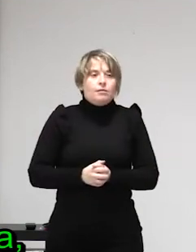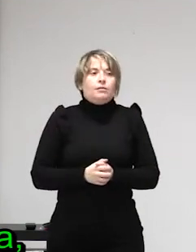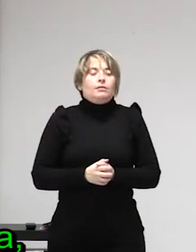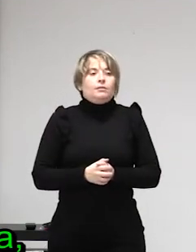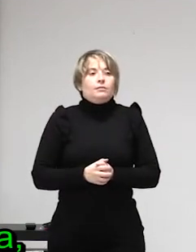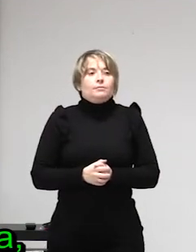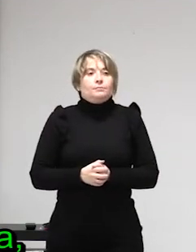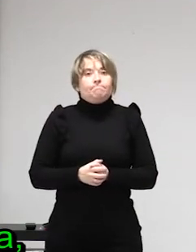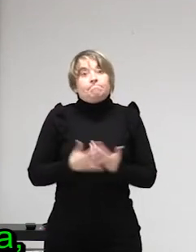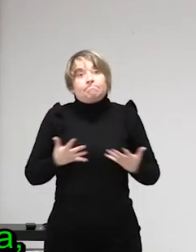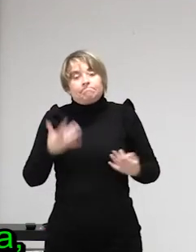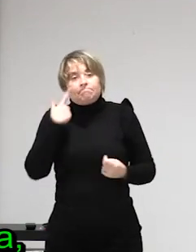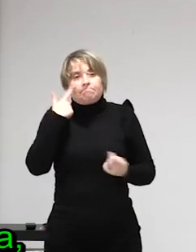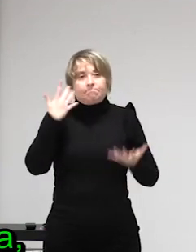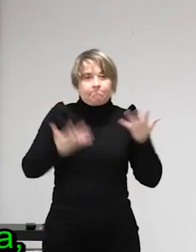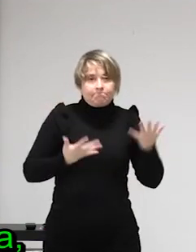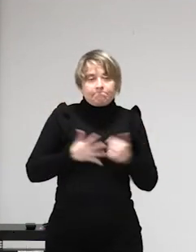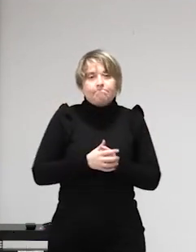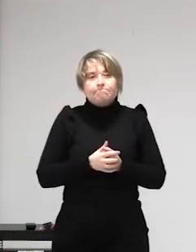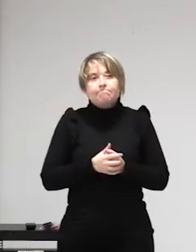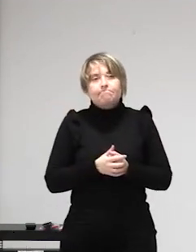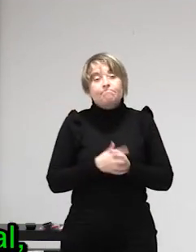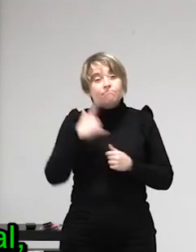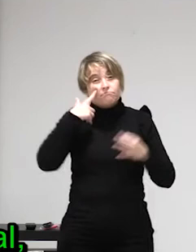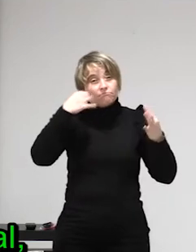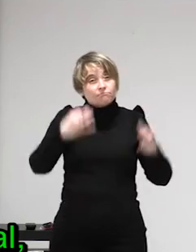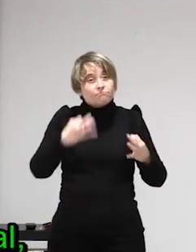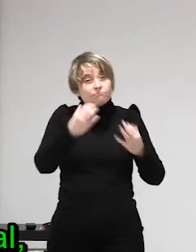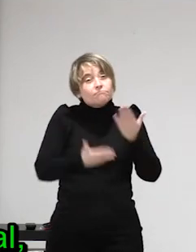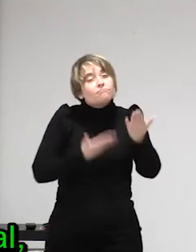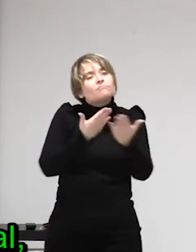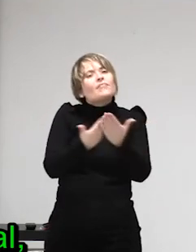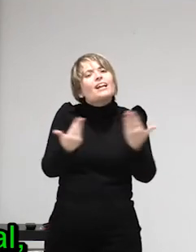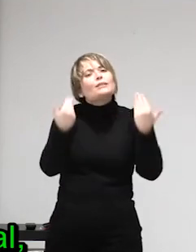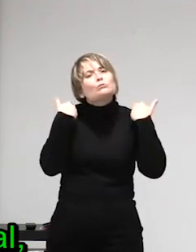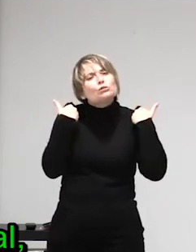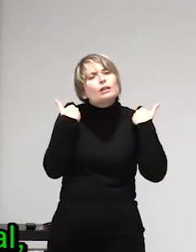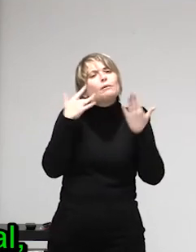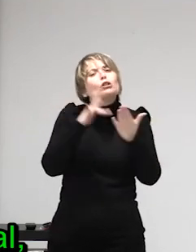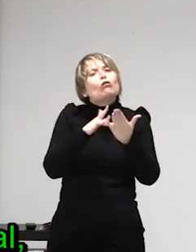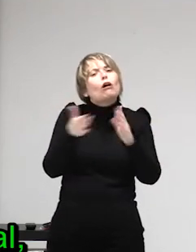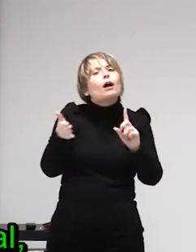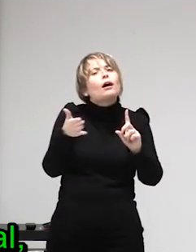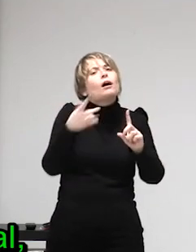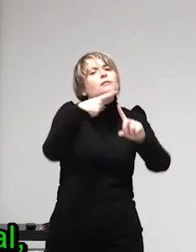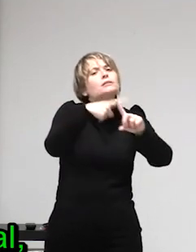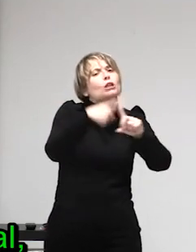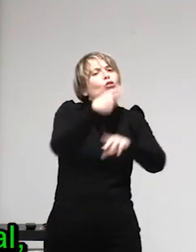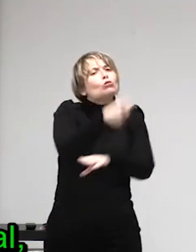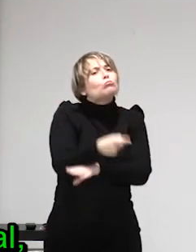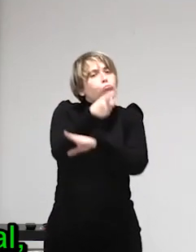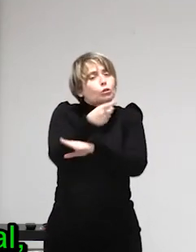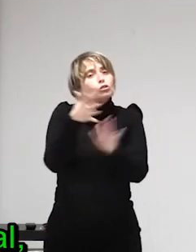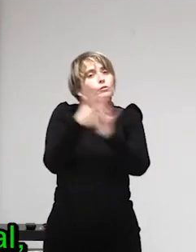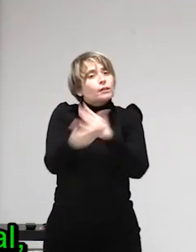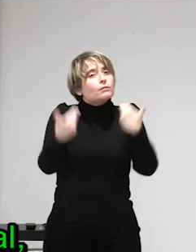estados o sea cuando se desarticulan redes de trata ese dinero que ha estado ese dinero